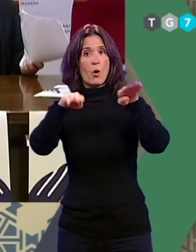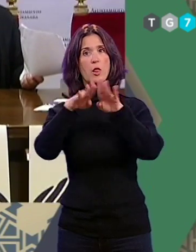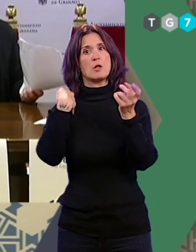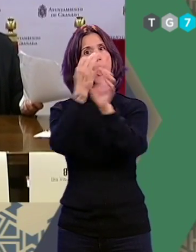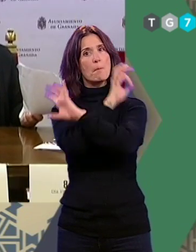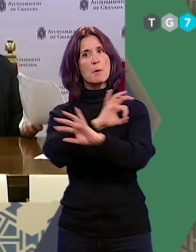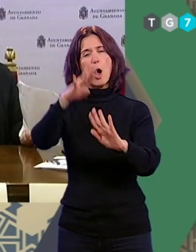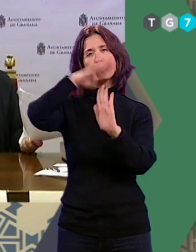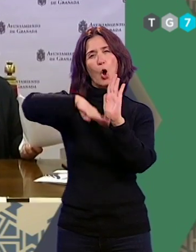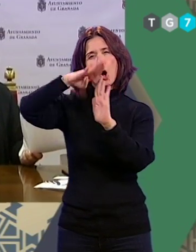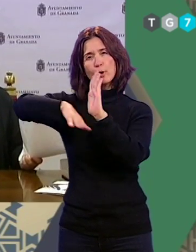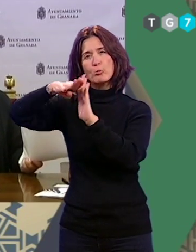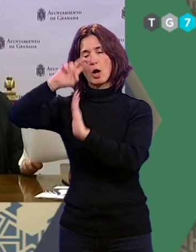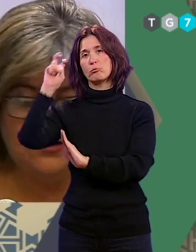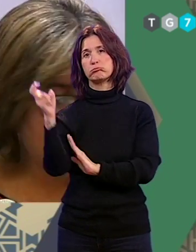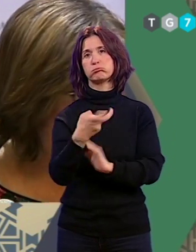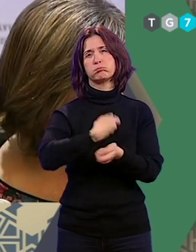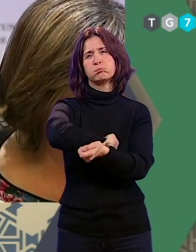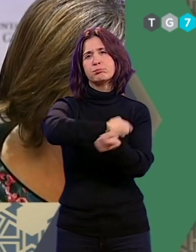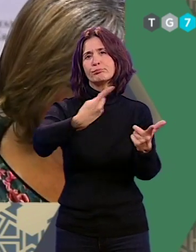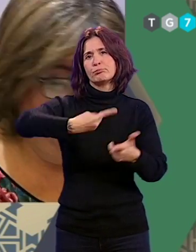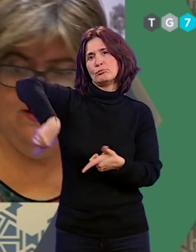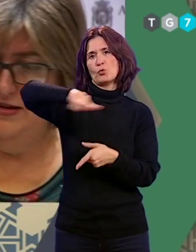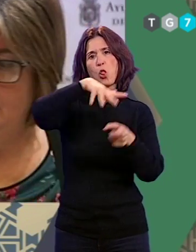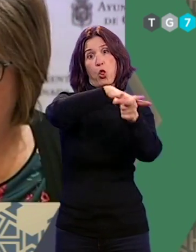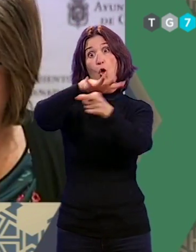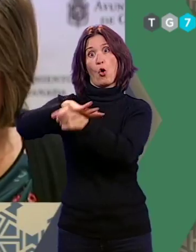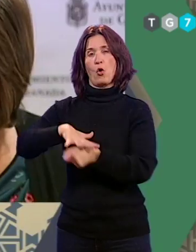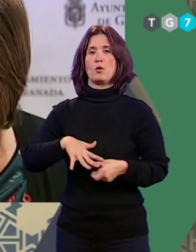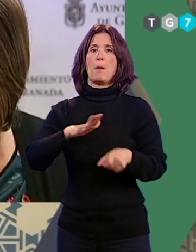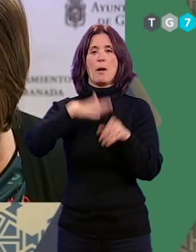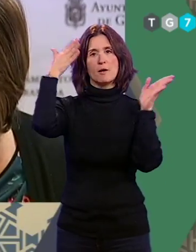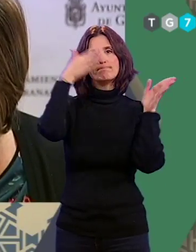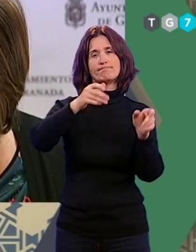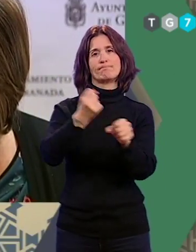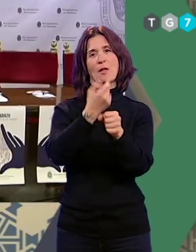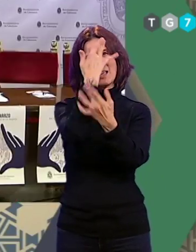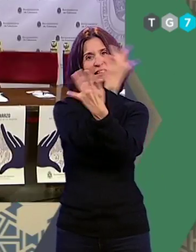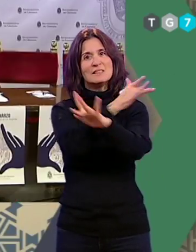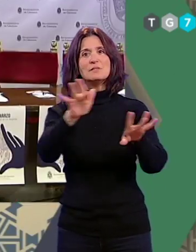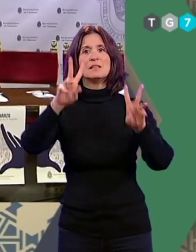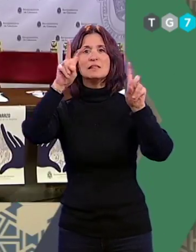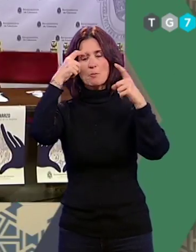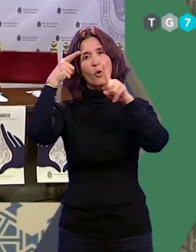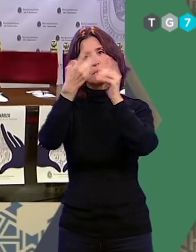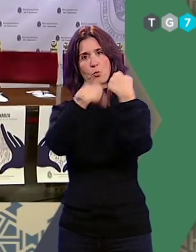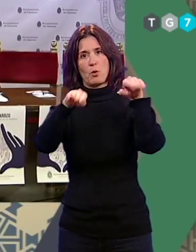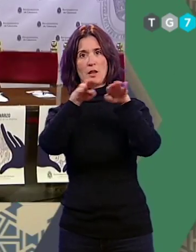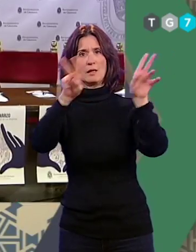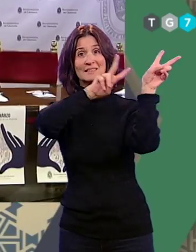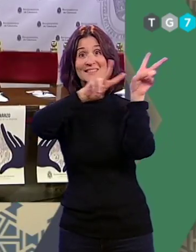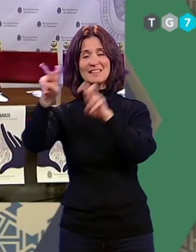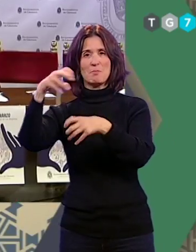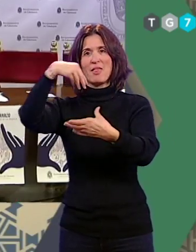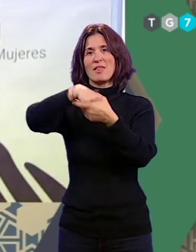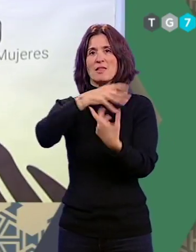preparado un programa de actividades que se reparten por todos los distritos para trabajar la sensibilización en materia de igualdad, con temáticas que